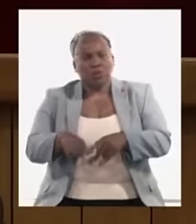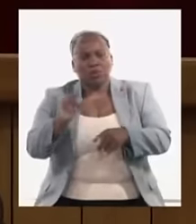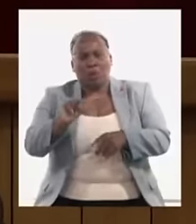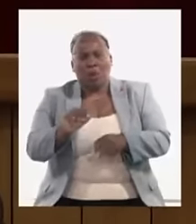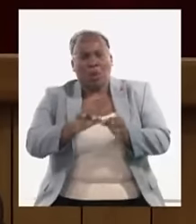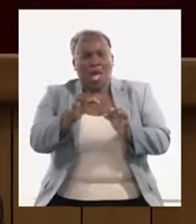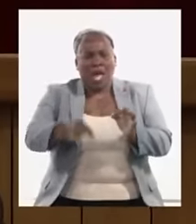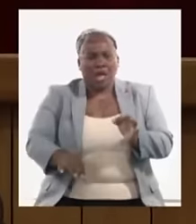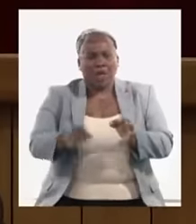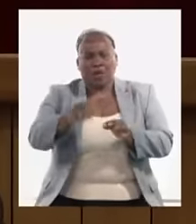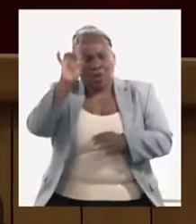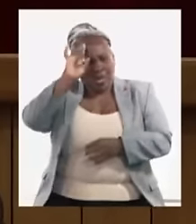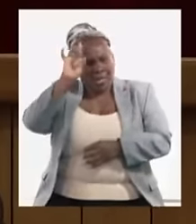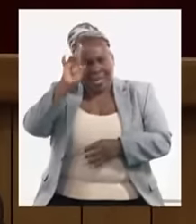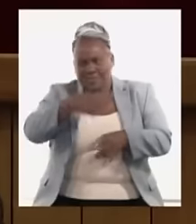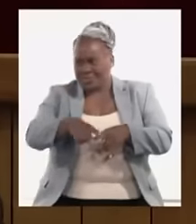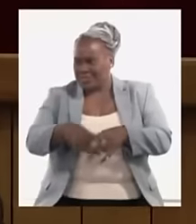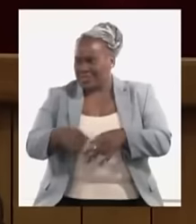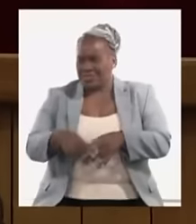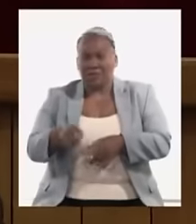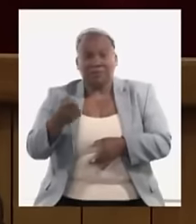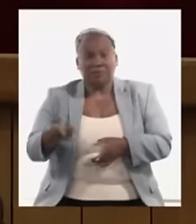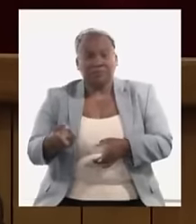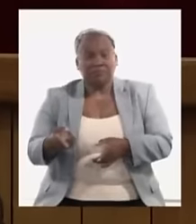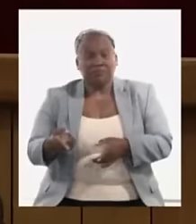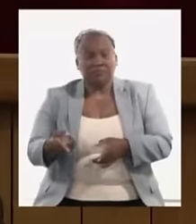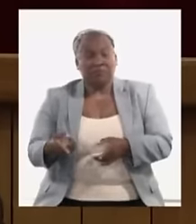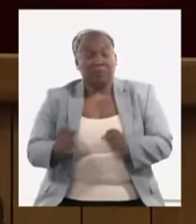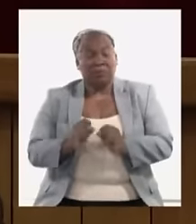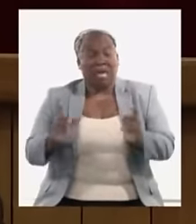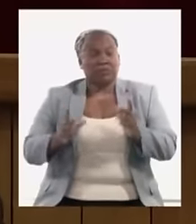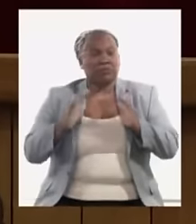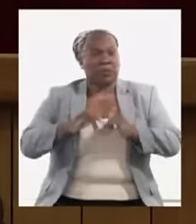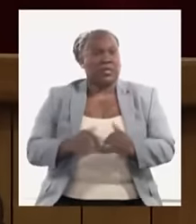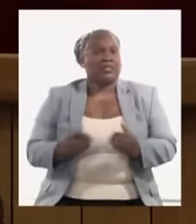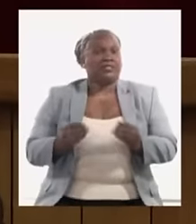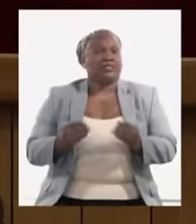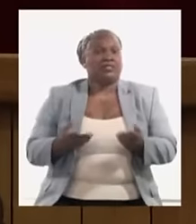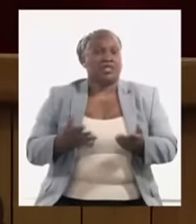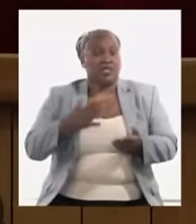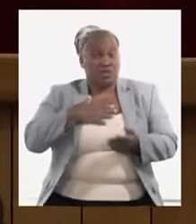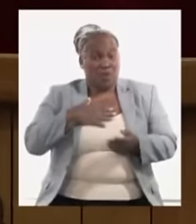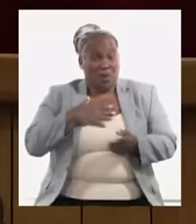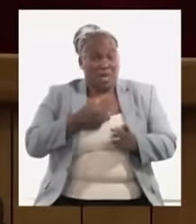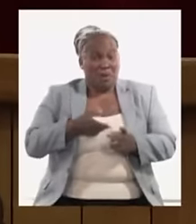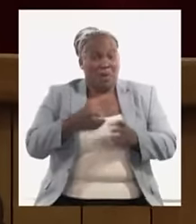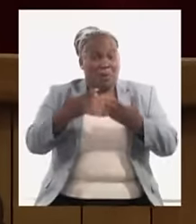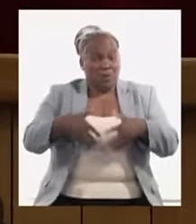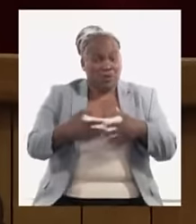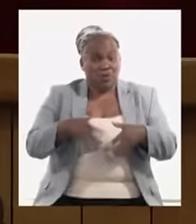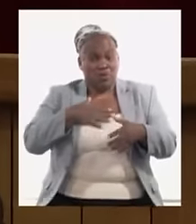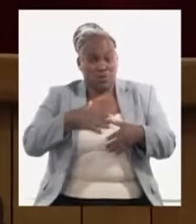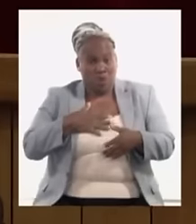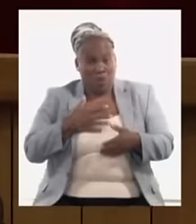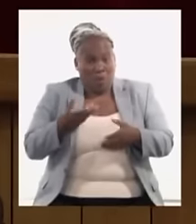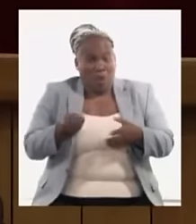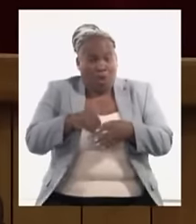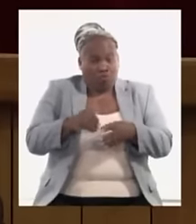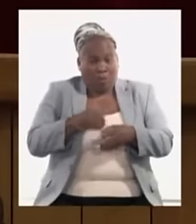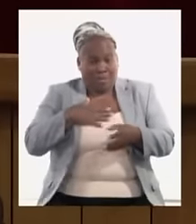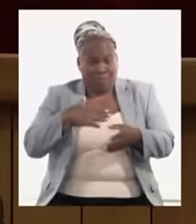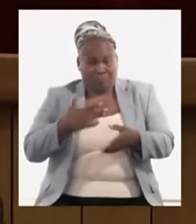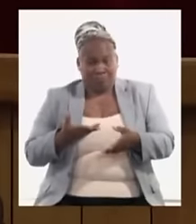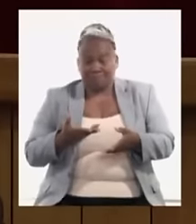arroz leche etcétera que para nada impacta en que podamos disminuir los altos niveles de importación